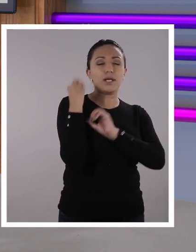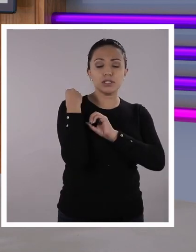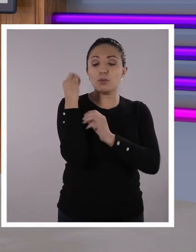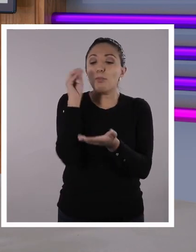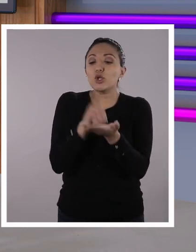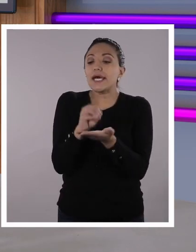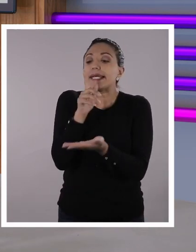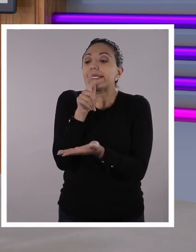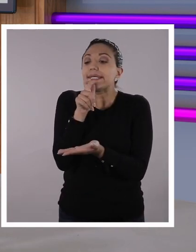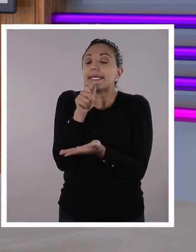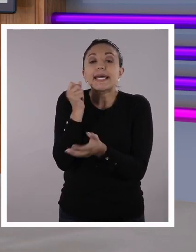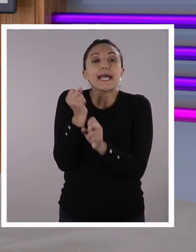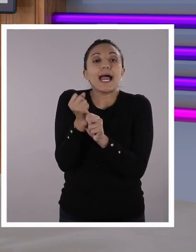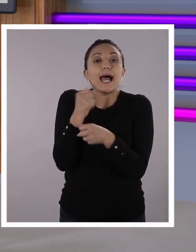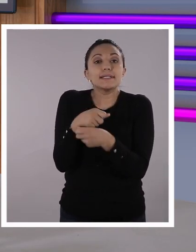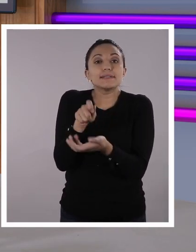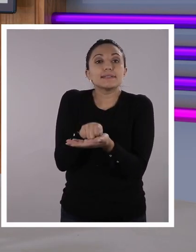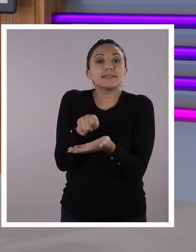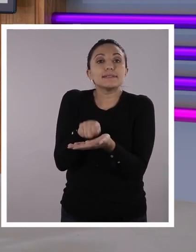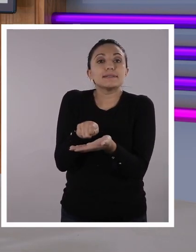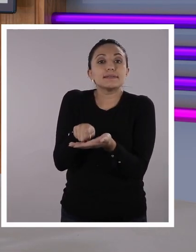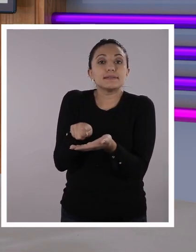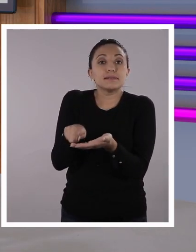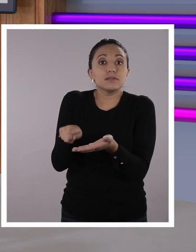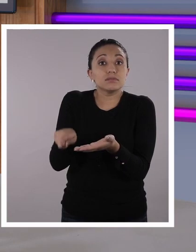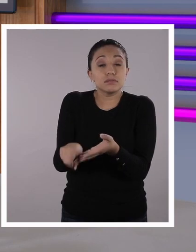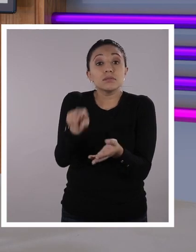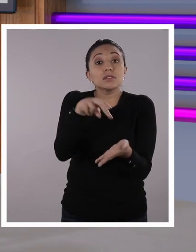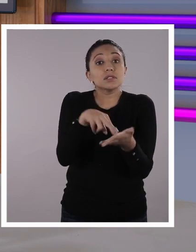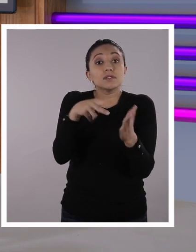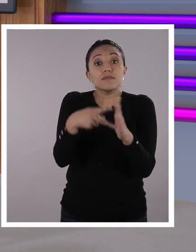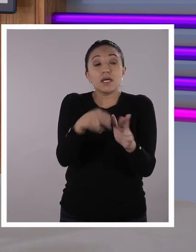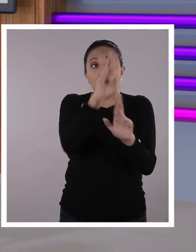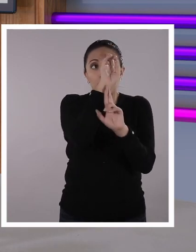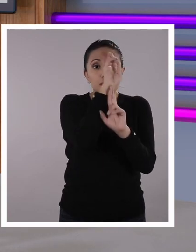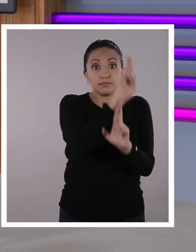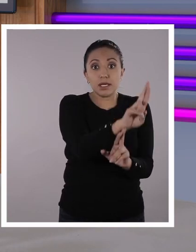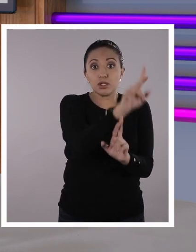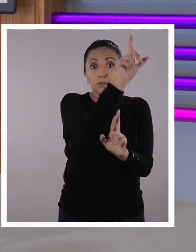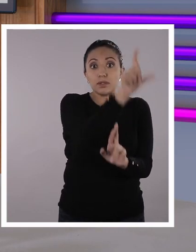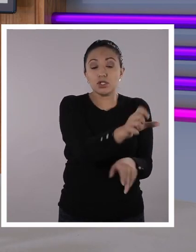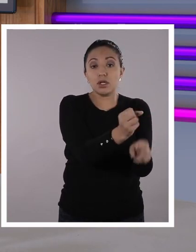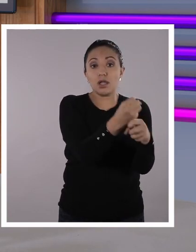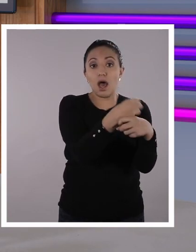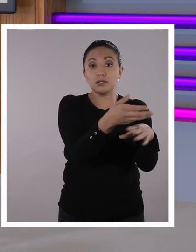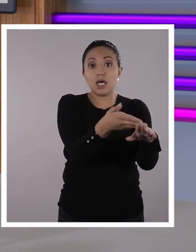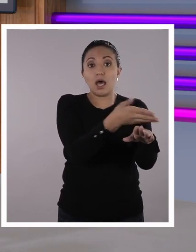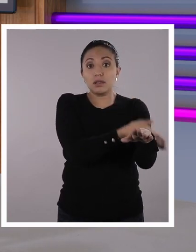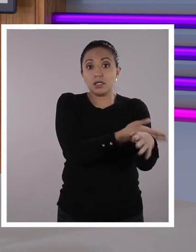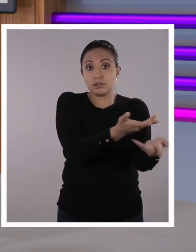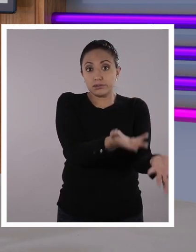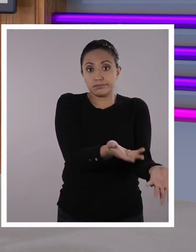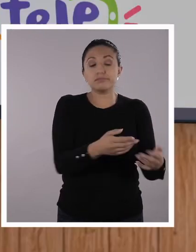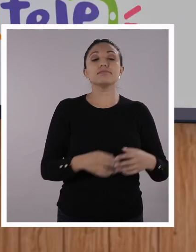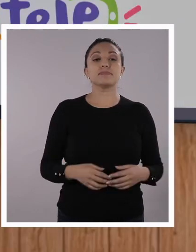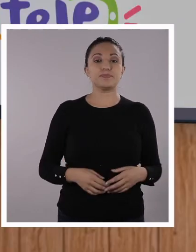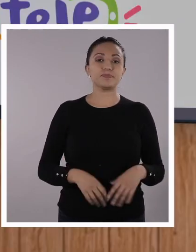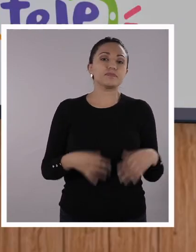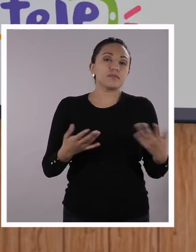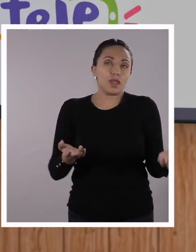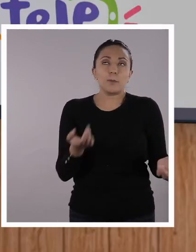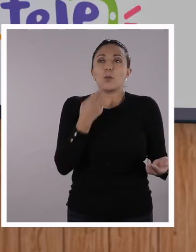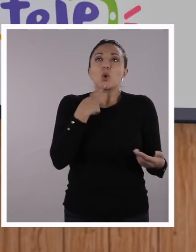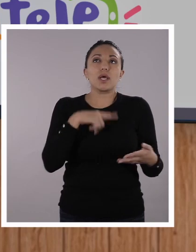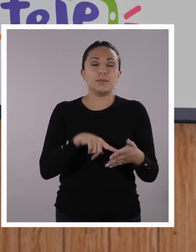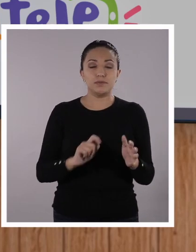citar a su autor. Porque de esa manera ustedes están respetando los derechos de esa persona. Imaginen el caso